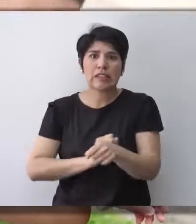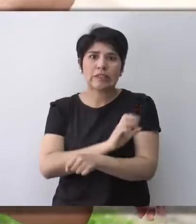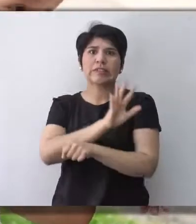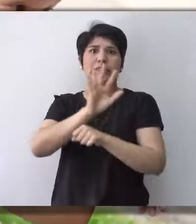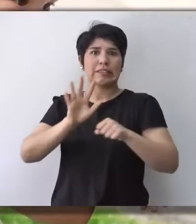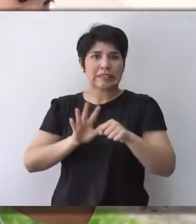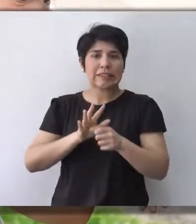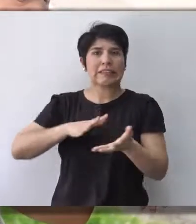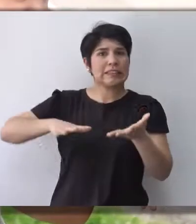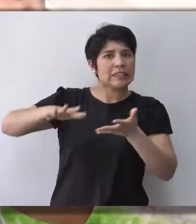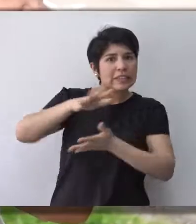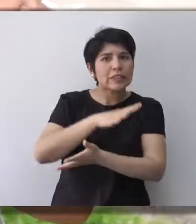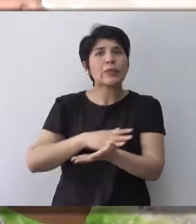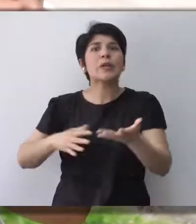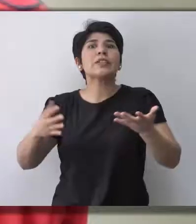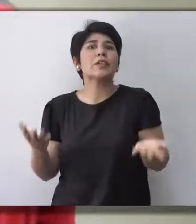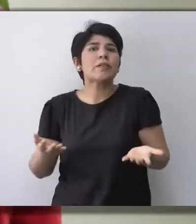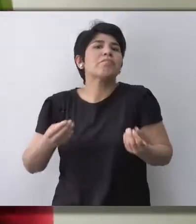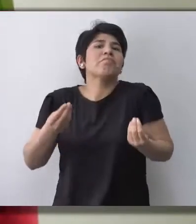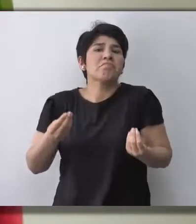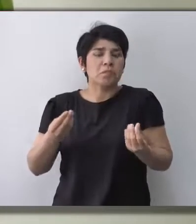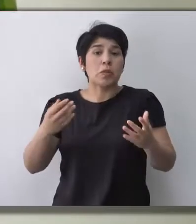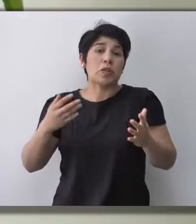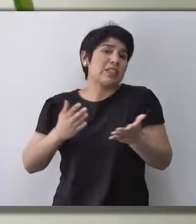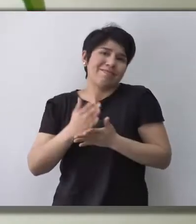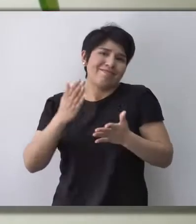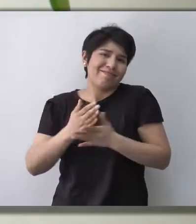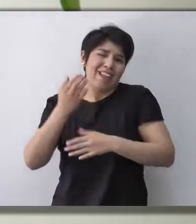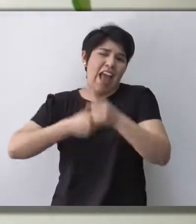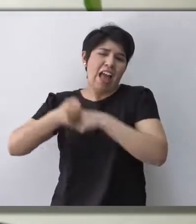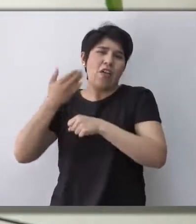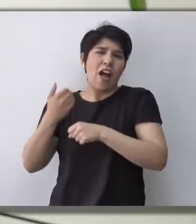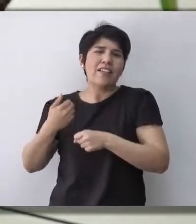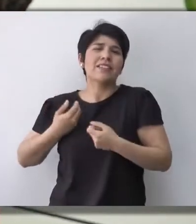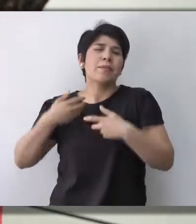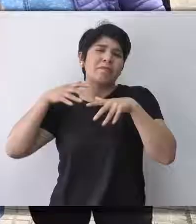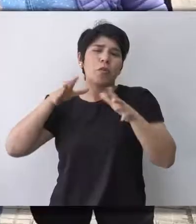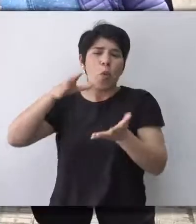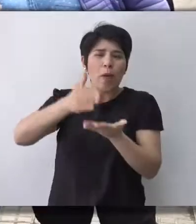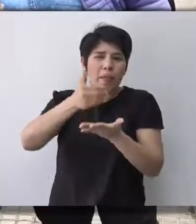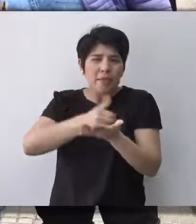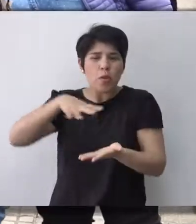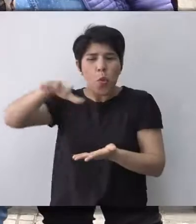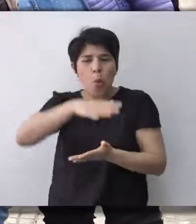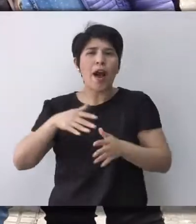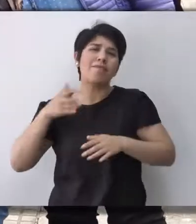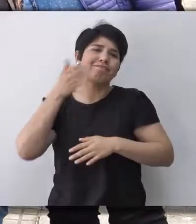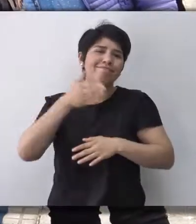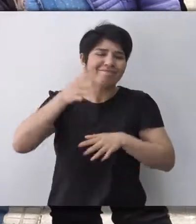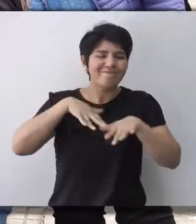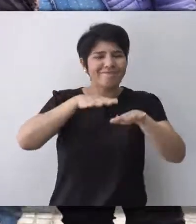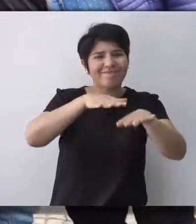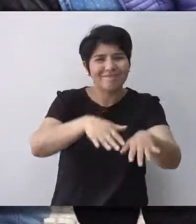en virtud de toda la situación sanitaria, siempre se hace una caminata en algún lugar del departamento.